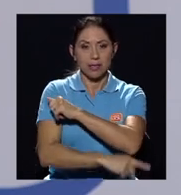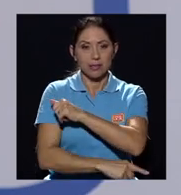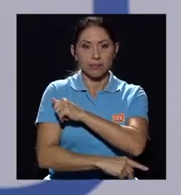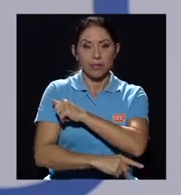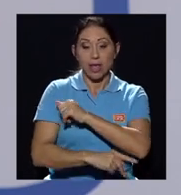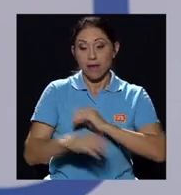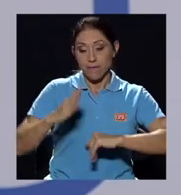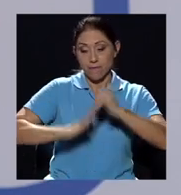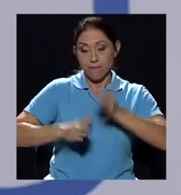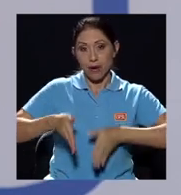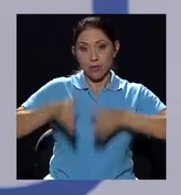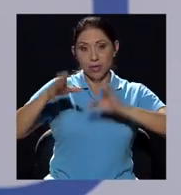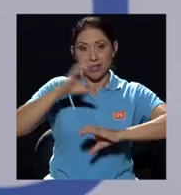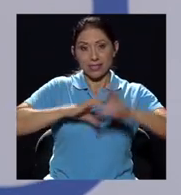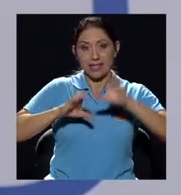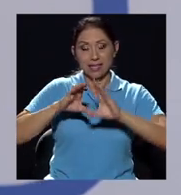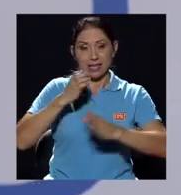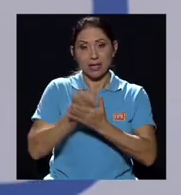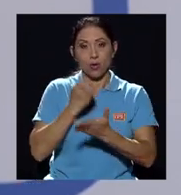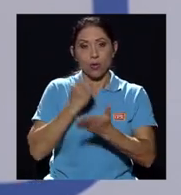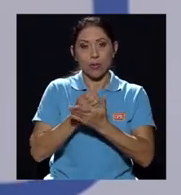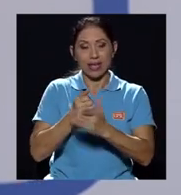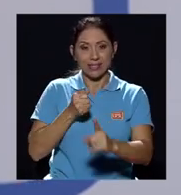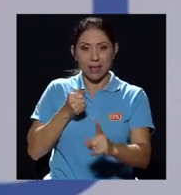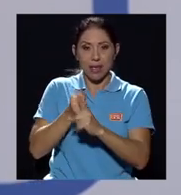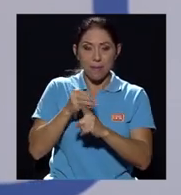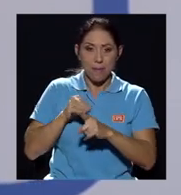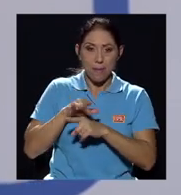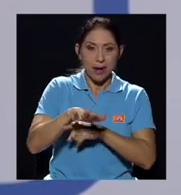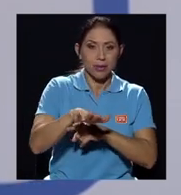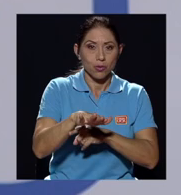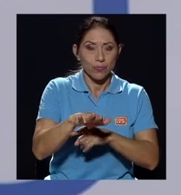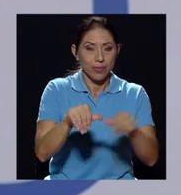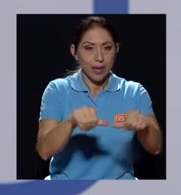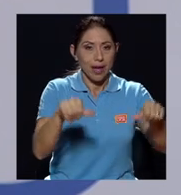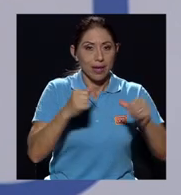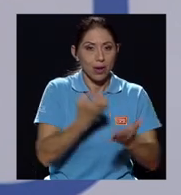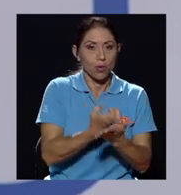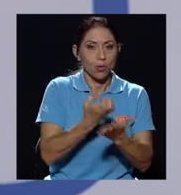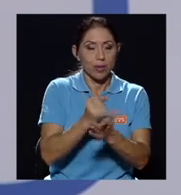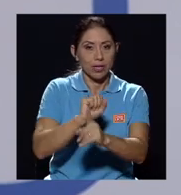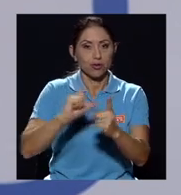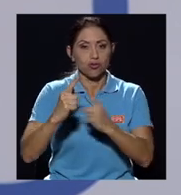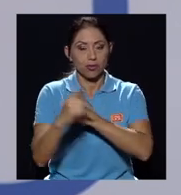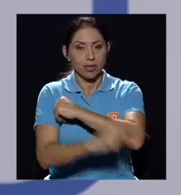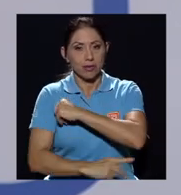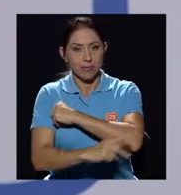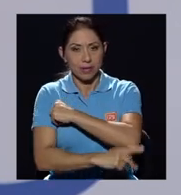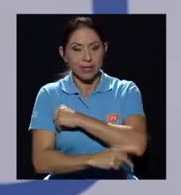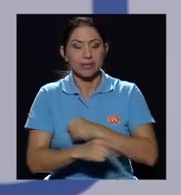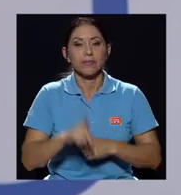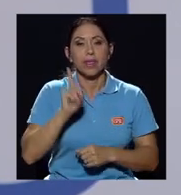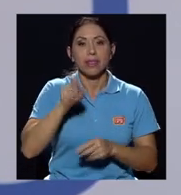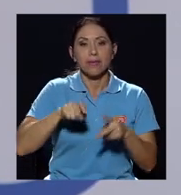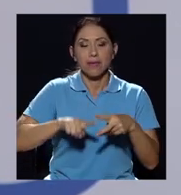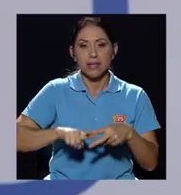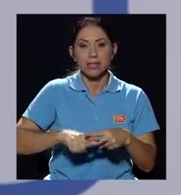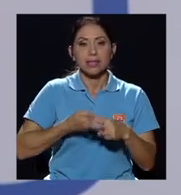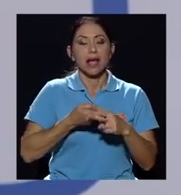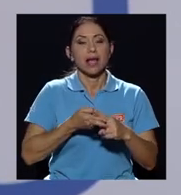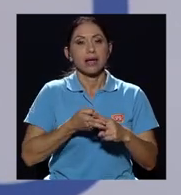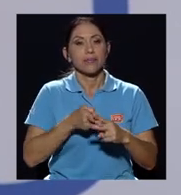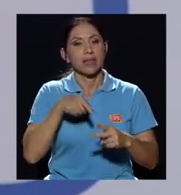Facultad de Ciencias Económicas en el quehacer económico y social del país. Hay que iniciar esta